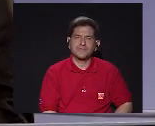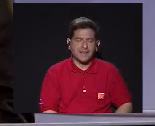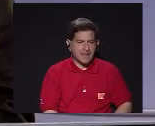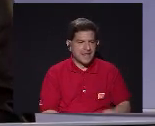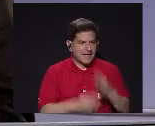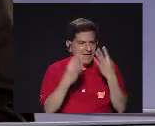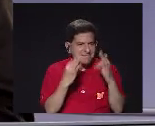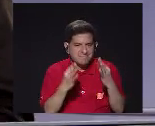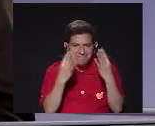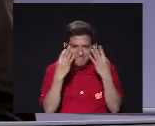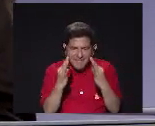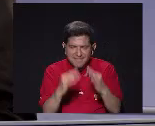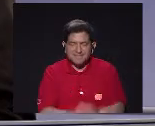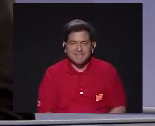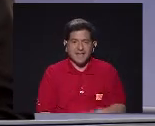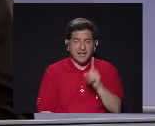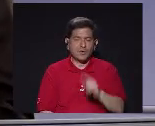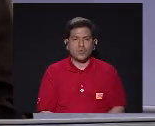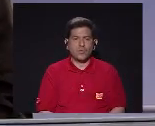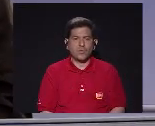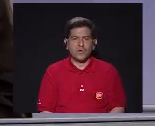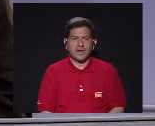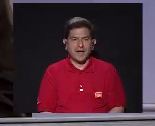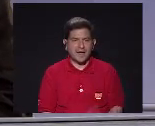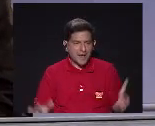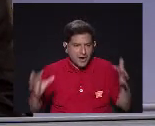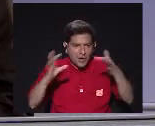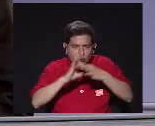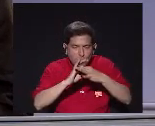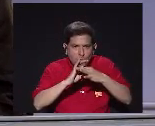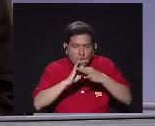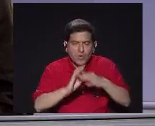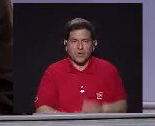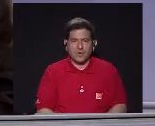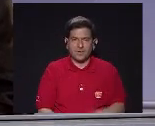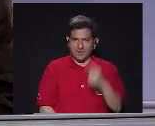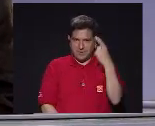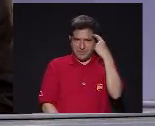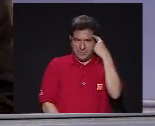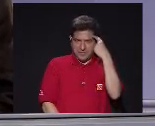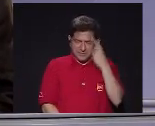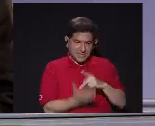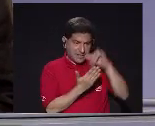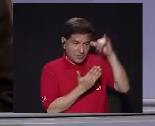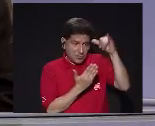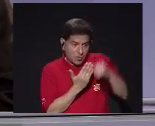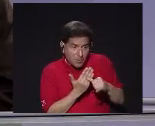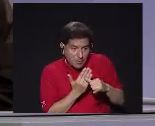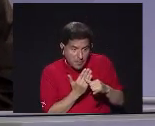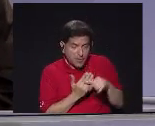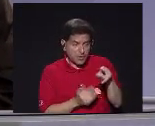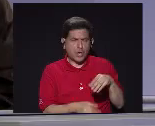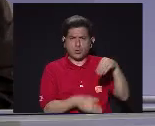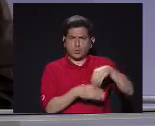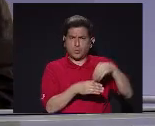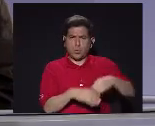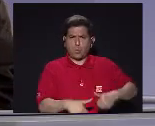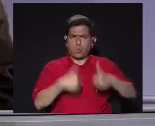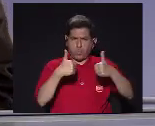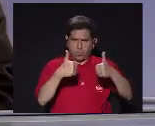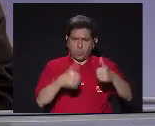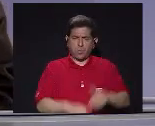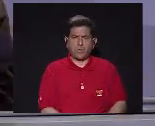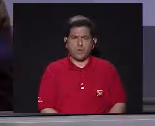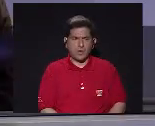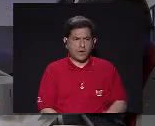Buscar la manera De que De que ocurra Una sinergia Alrededor de De un proyecto Con tanto Contenido Con tanto